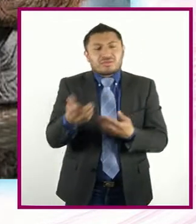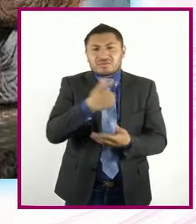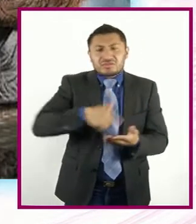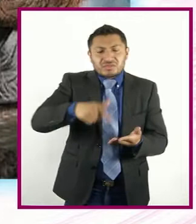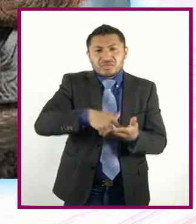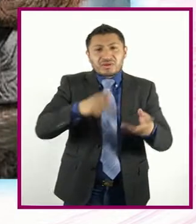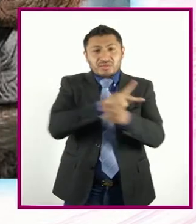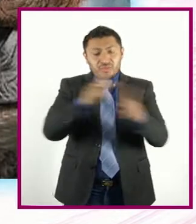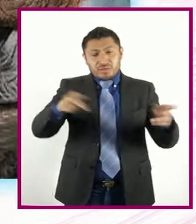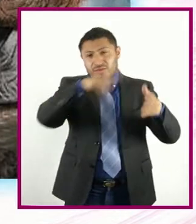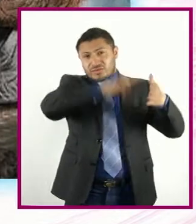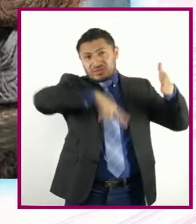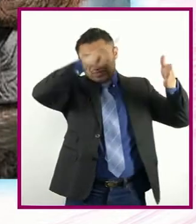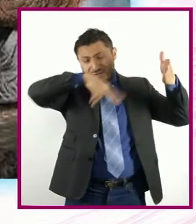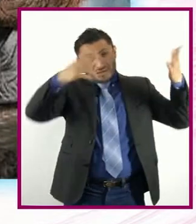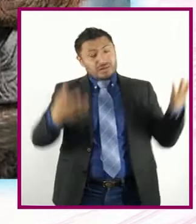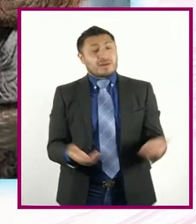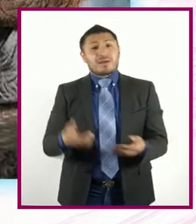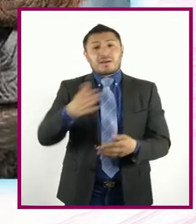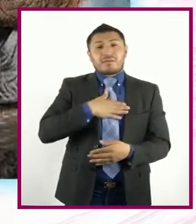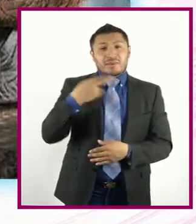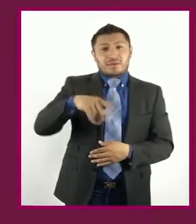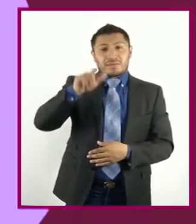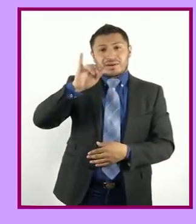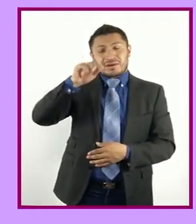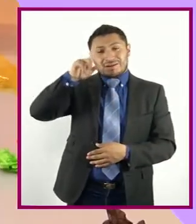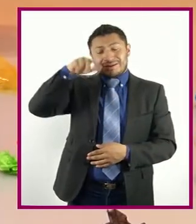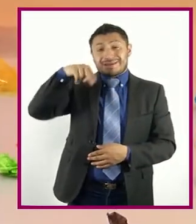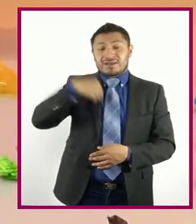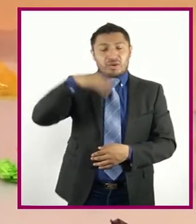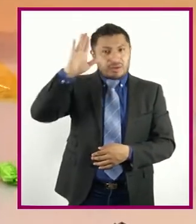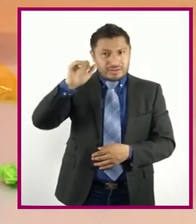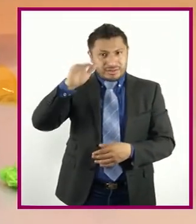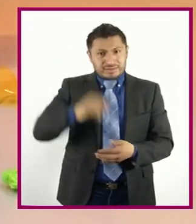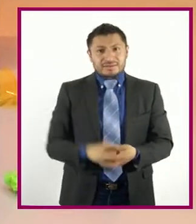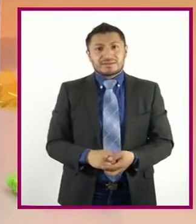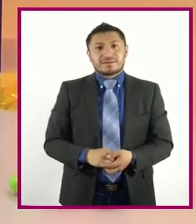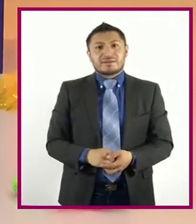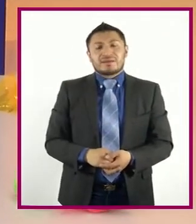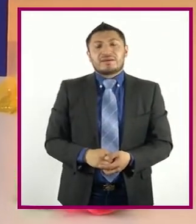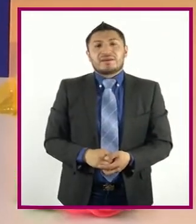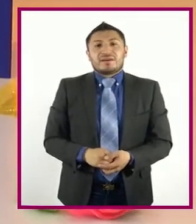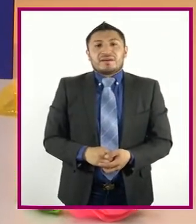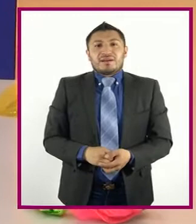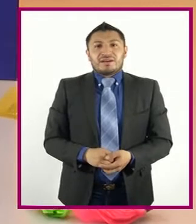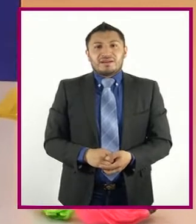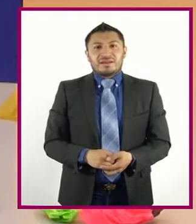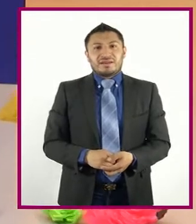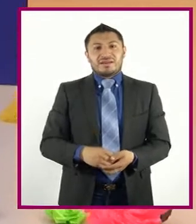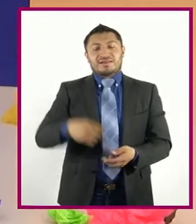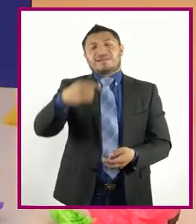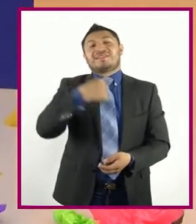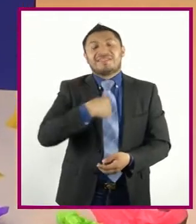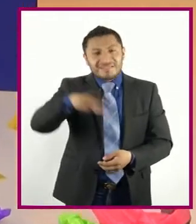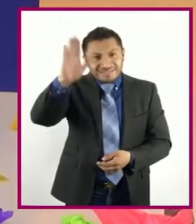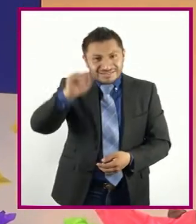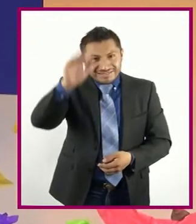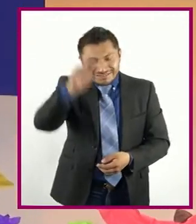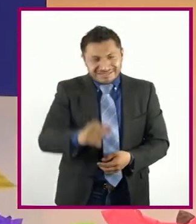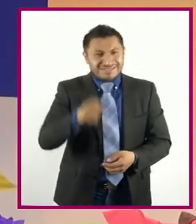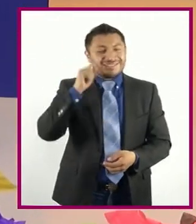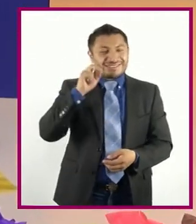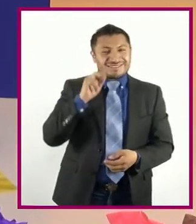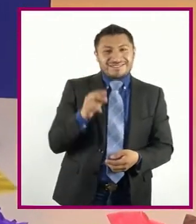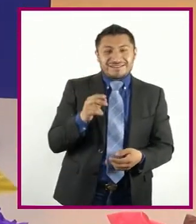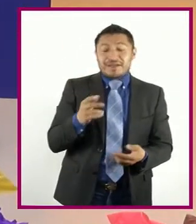A través de las artes Mi nombre es Lilani Y yo me despido ¿Qué les pareció A ustedes La transformación De los espacios